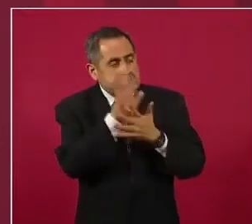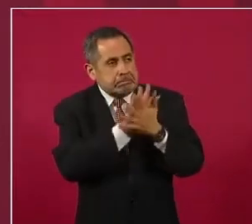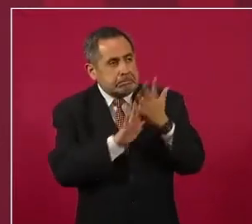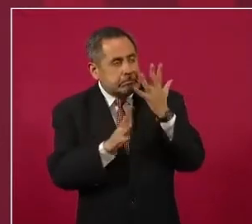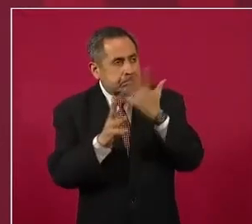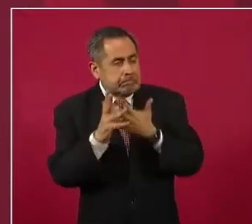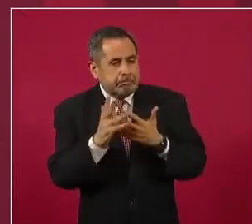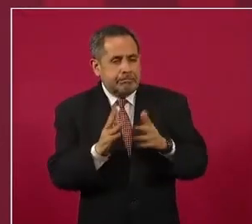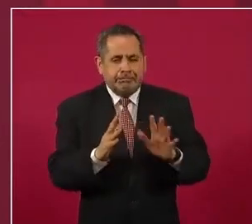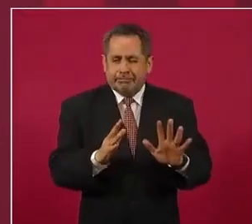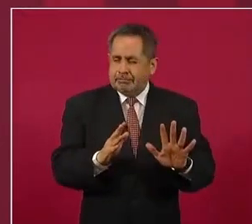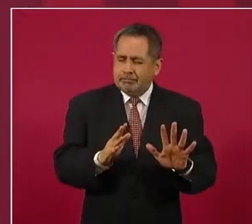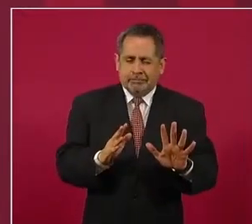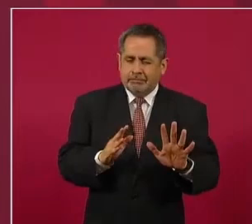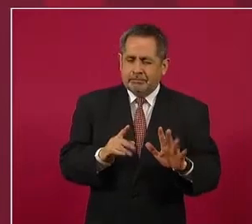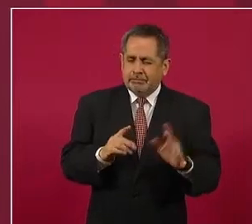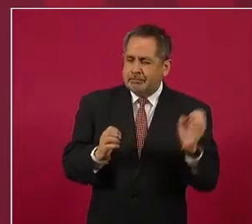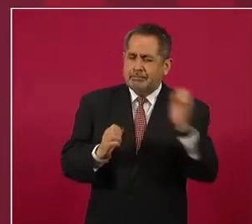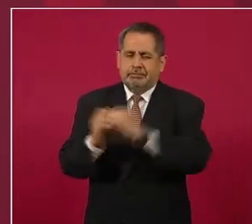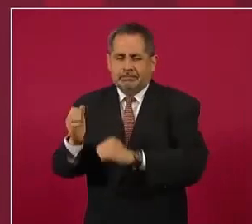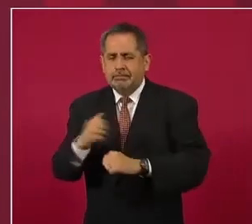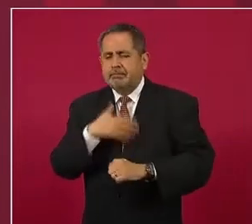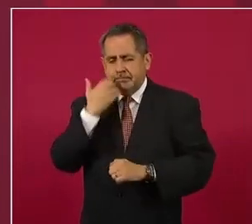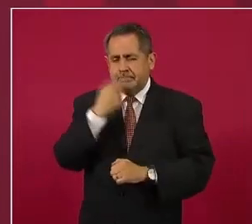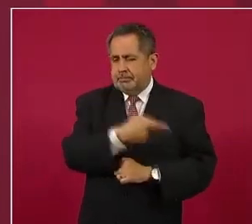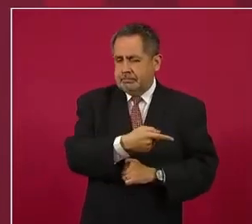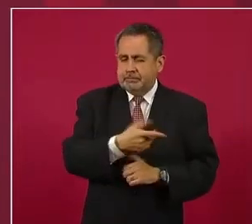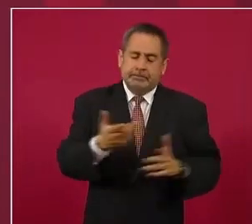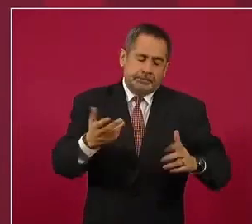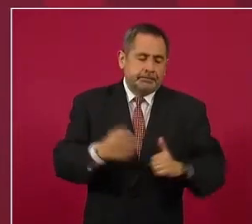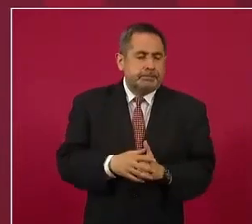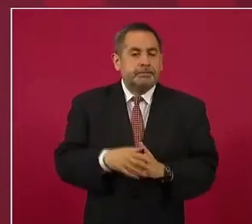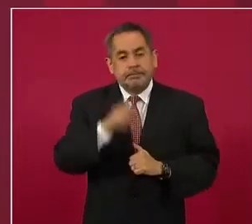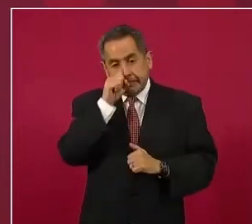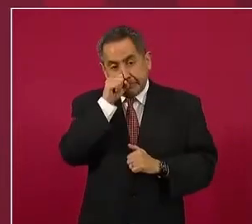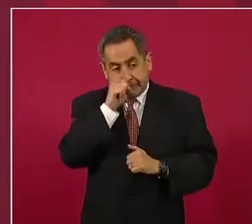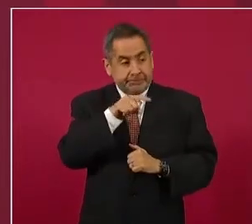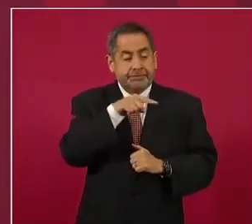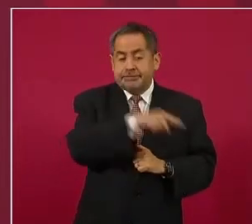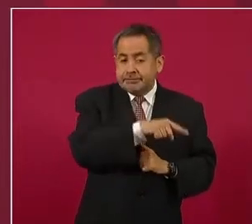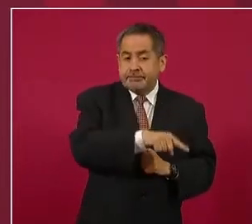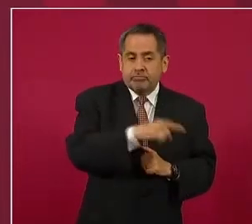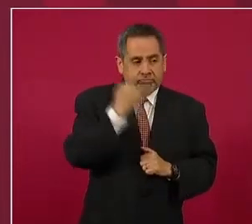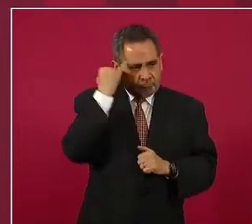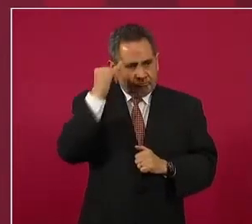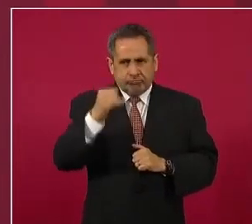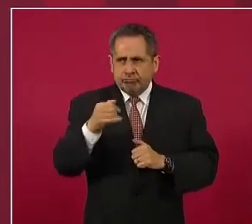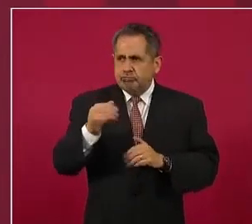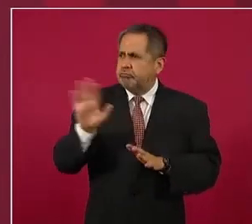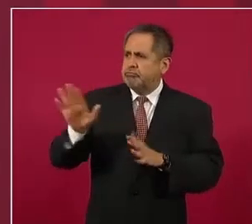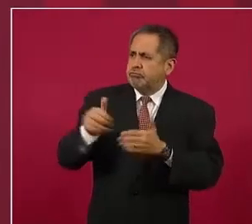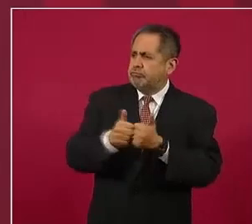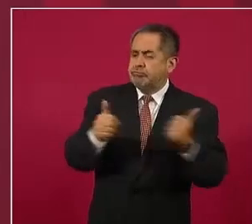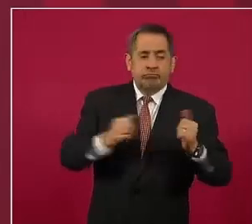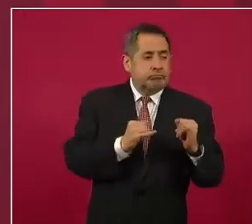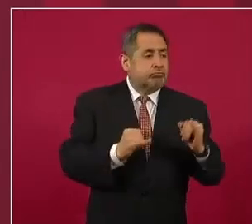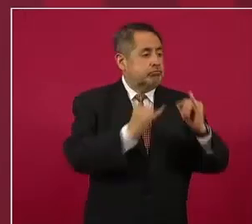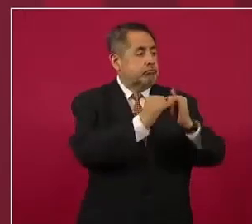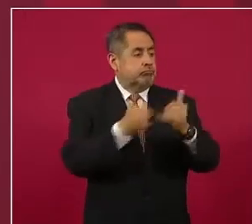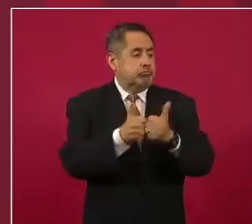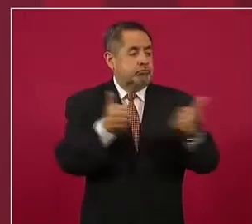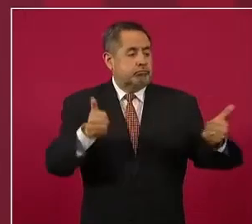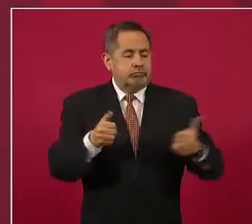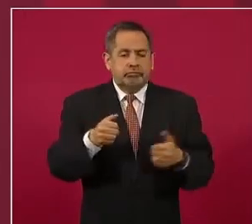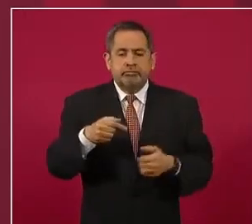cómo crearon organismos autónomos para facilitar la